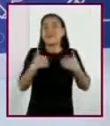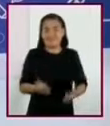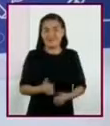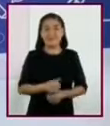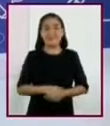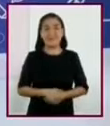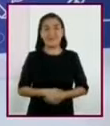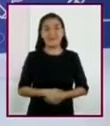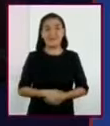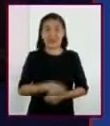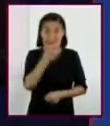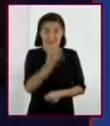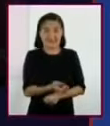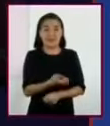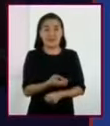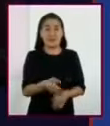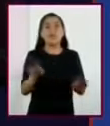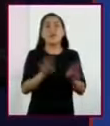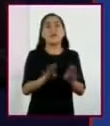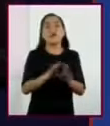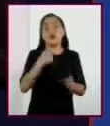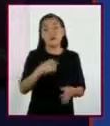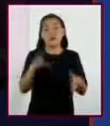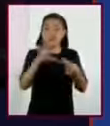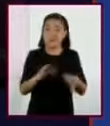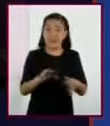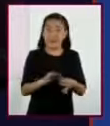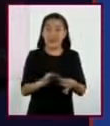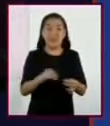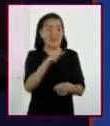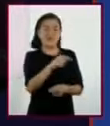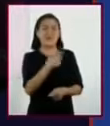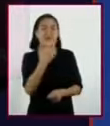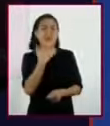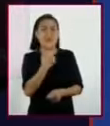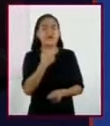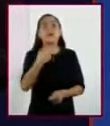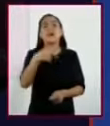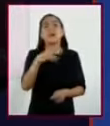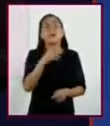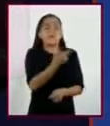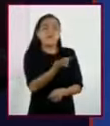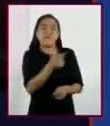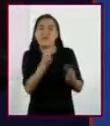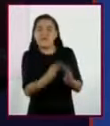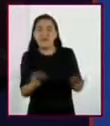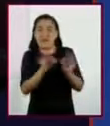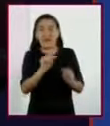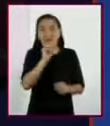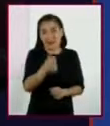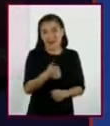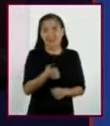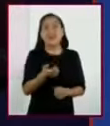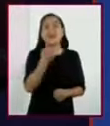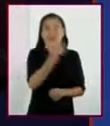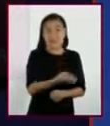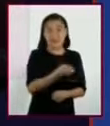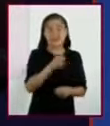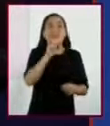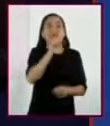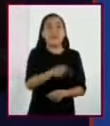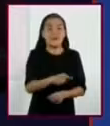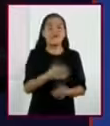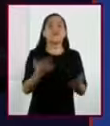Con esto, no quiero decir que éstas no sirvan o no sean importantes en el texto, ya que